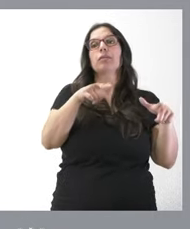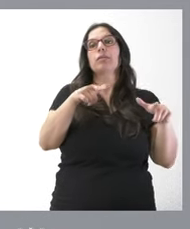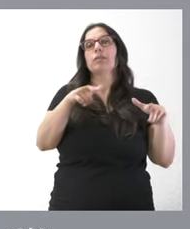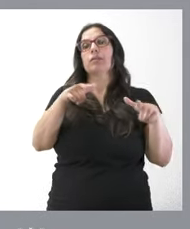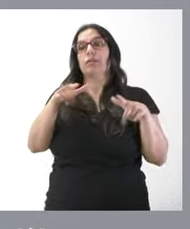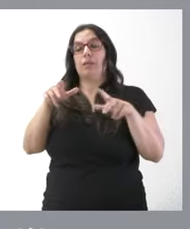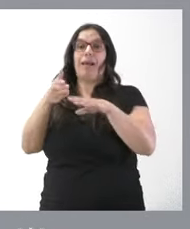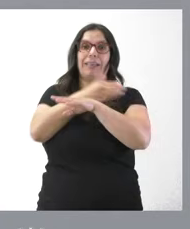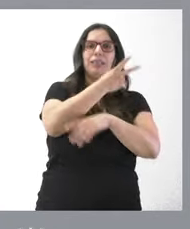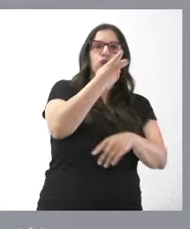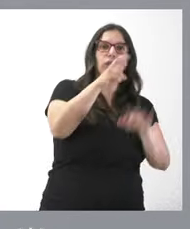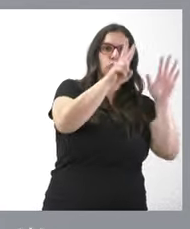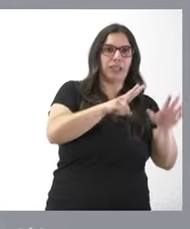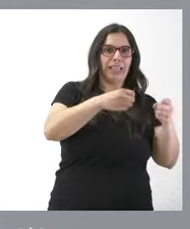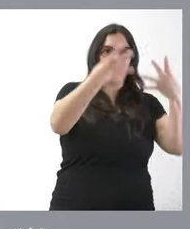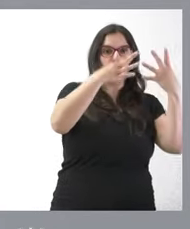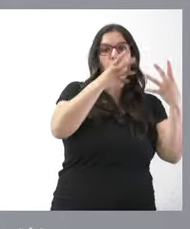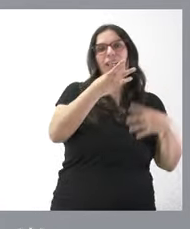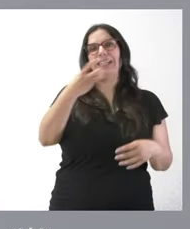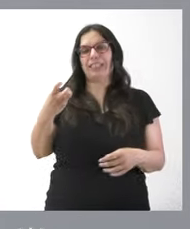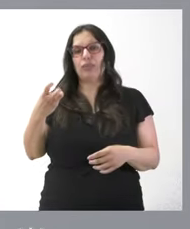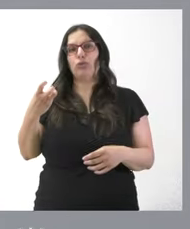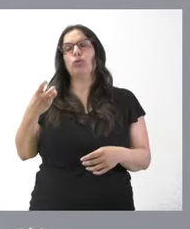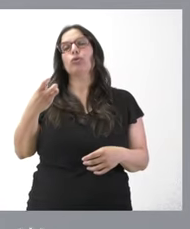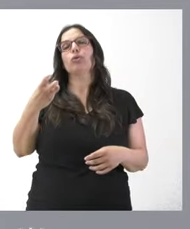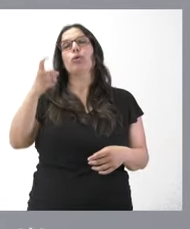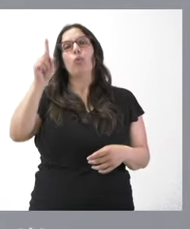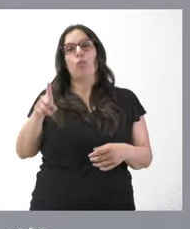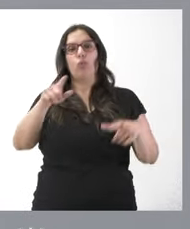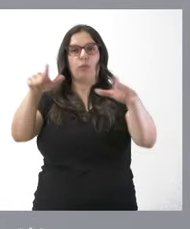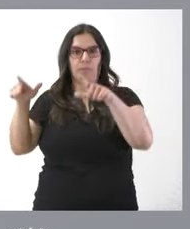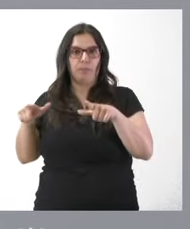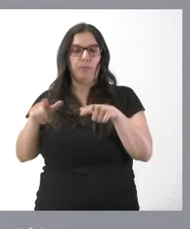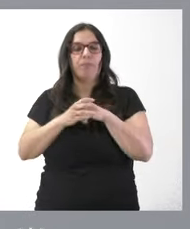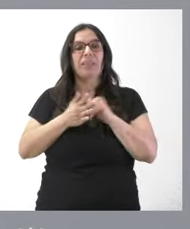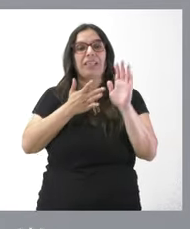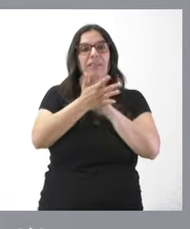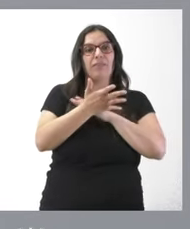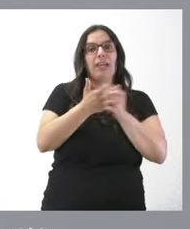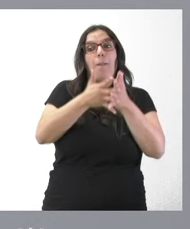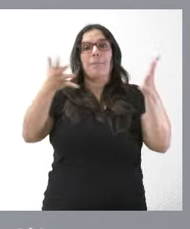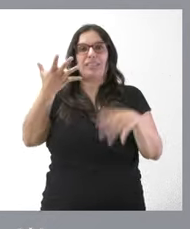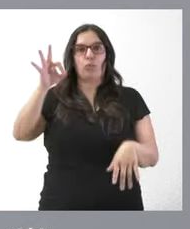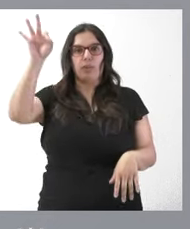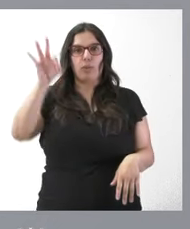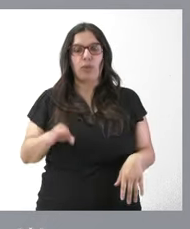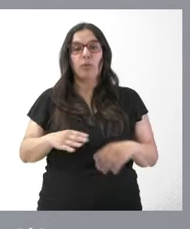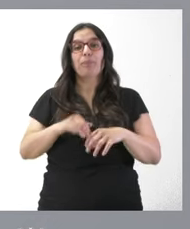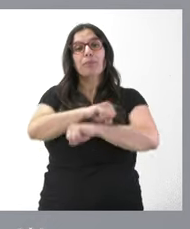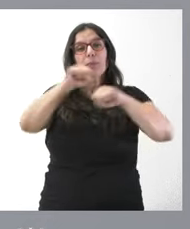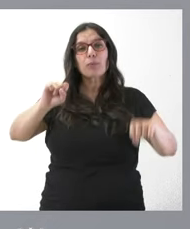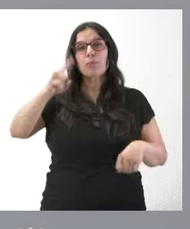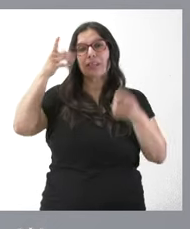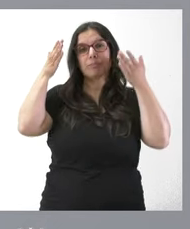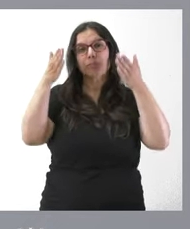que tenía el edificio anterior. Por tanto, pasamos de 207 a 301, un 50% de aumento. El refuerzo, básicamente, se centra